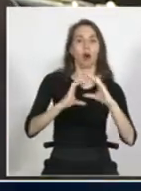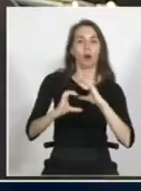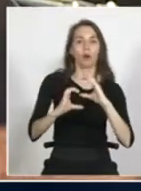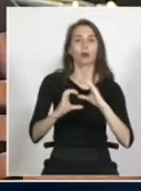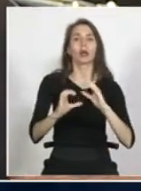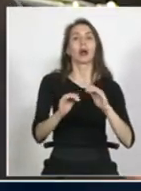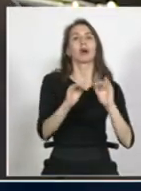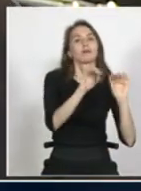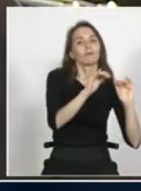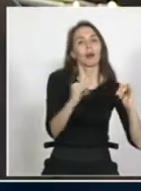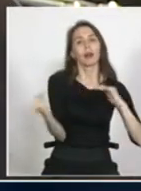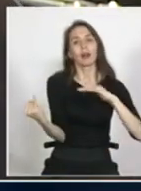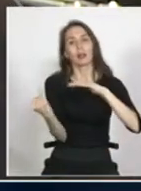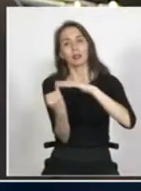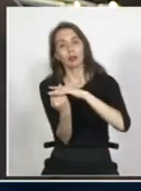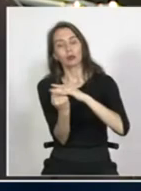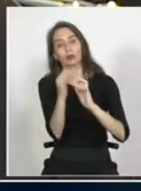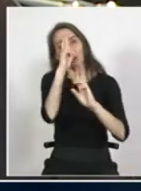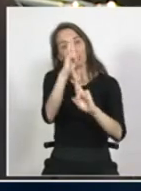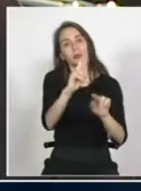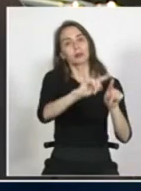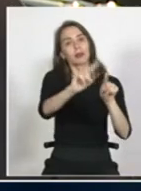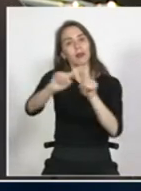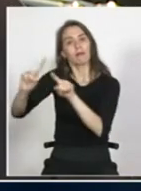inclusión, la interculturalidad, etc.